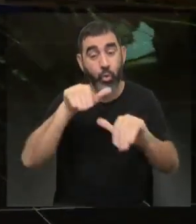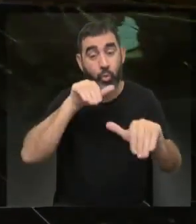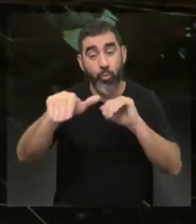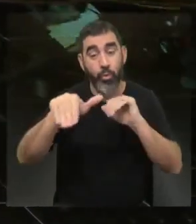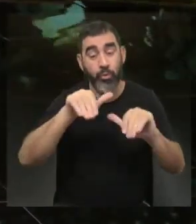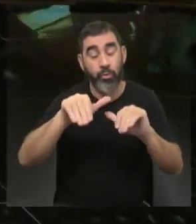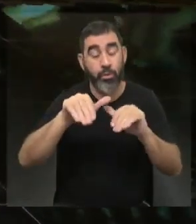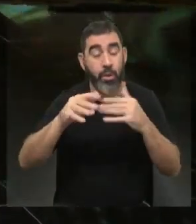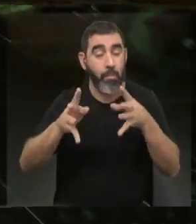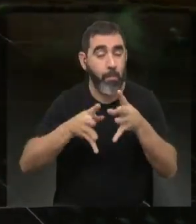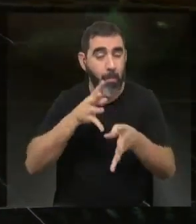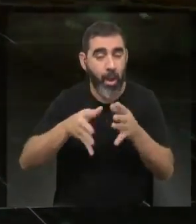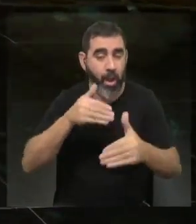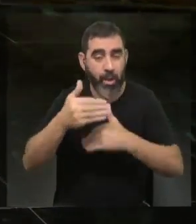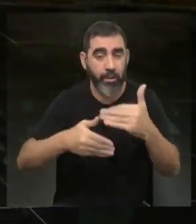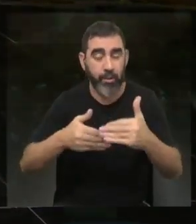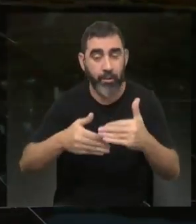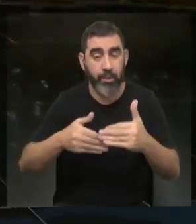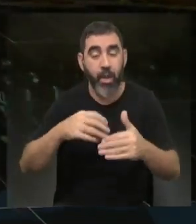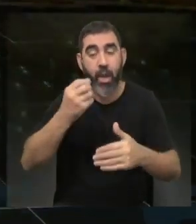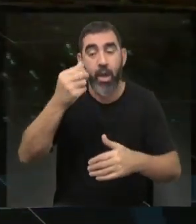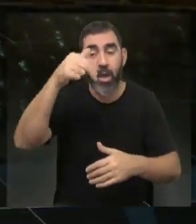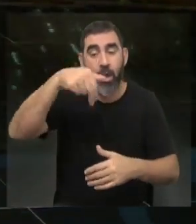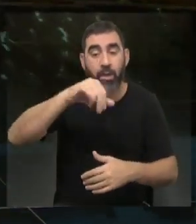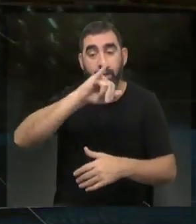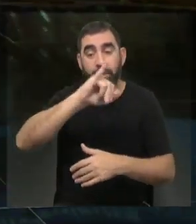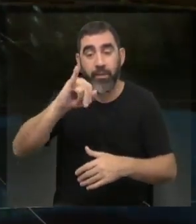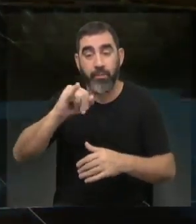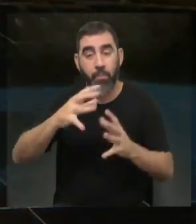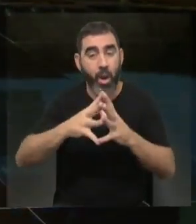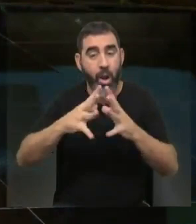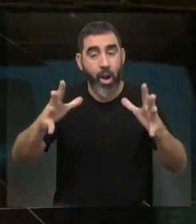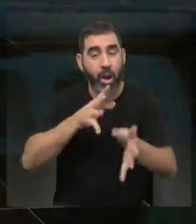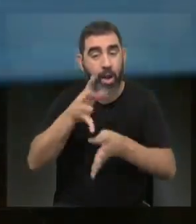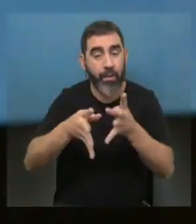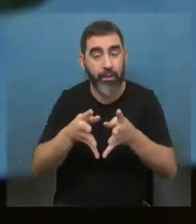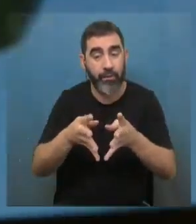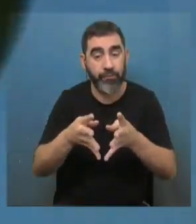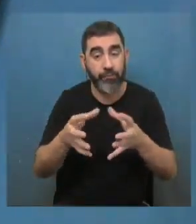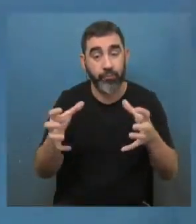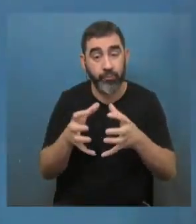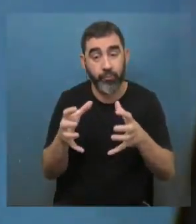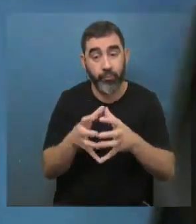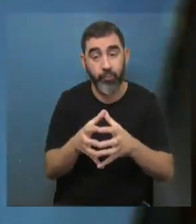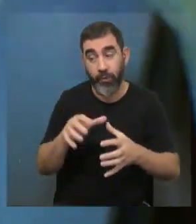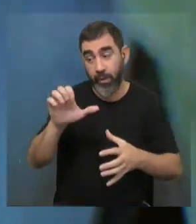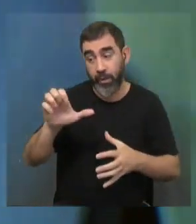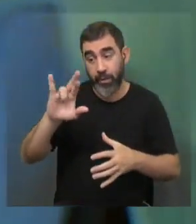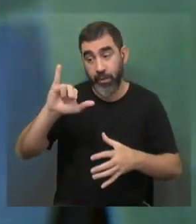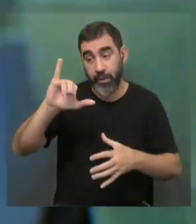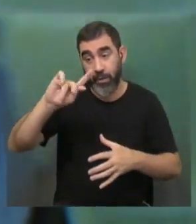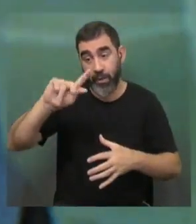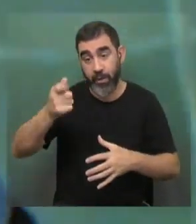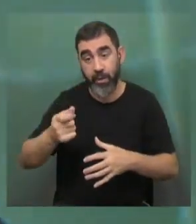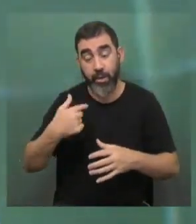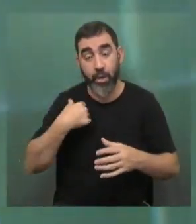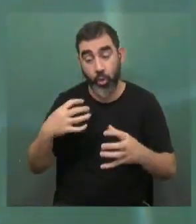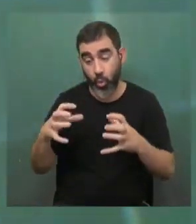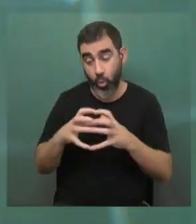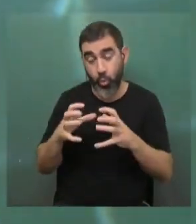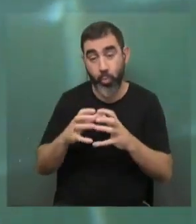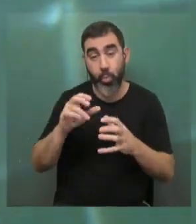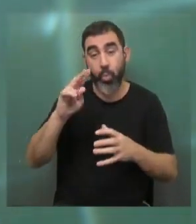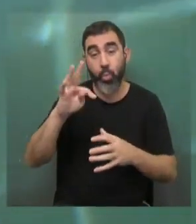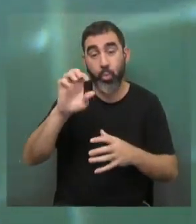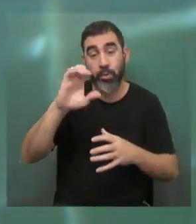para equipamiento. La convocatoria de Ani para grandes equipamientos. Y el grupo de Erika, junto con el grupo de hidrógeno que trabaja en la